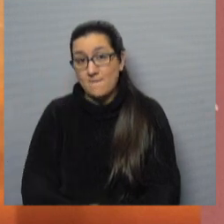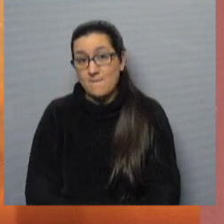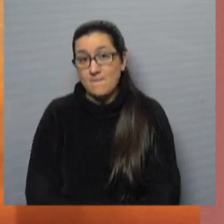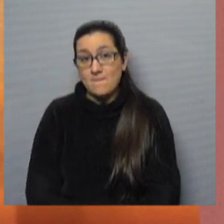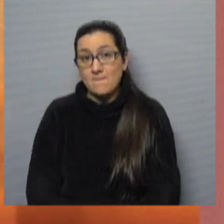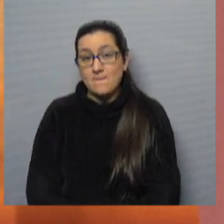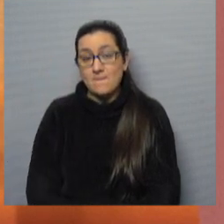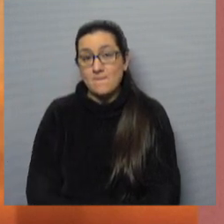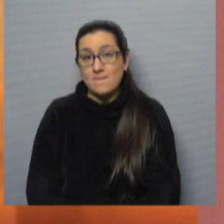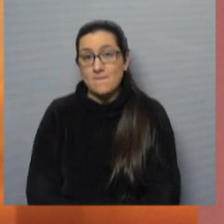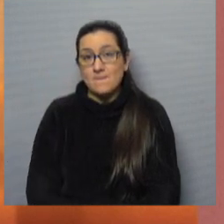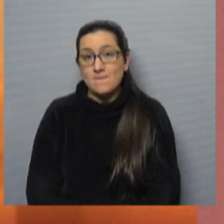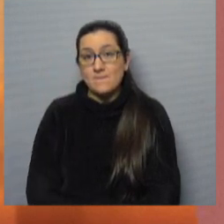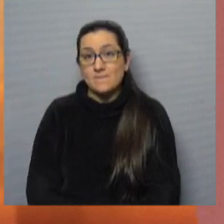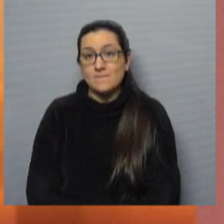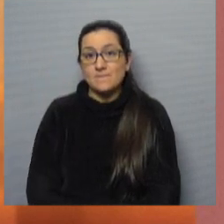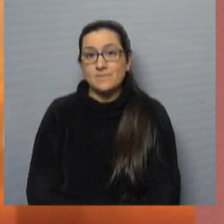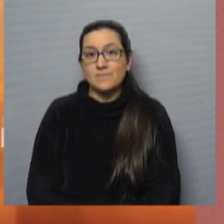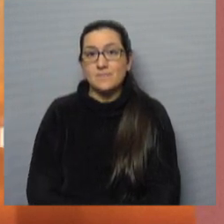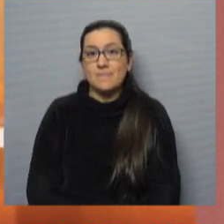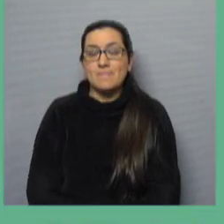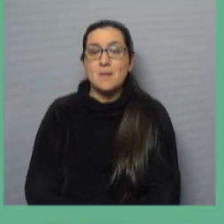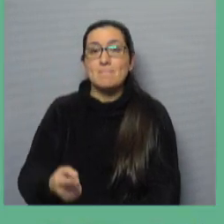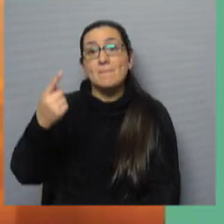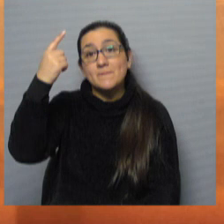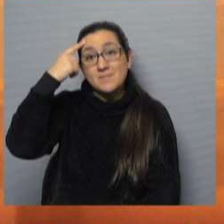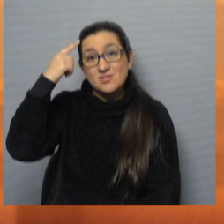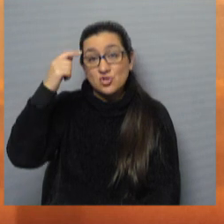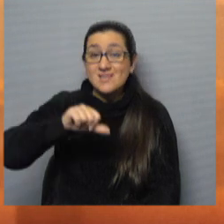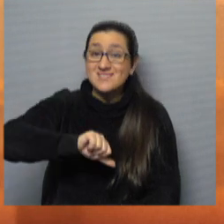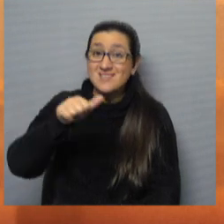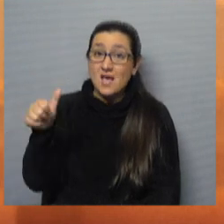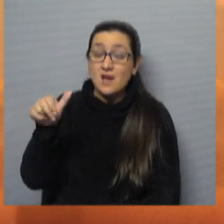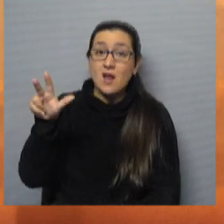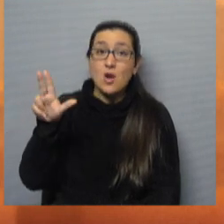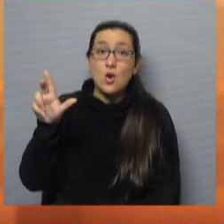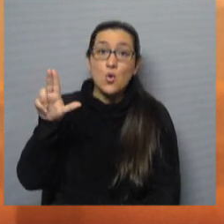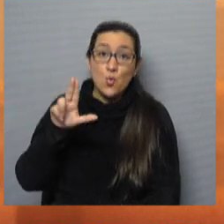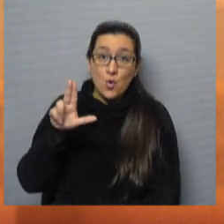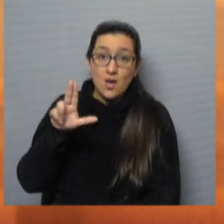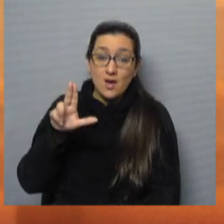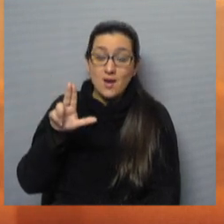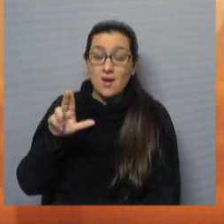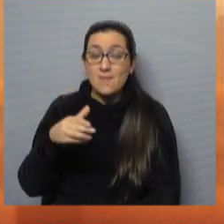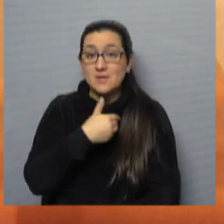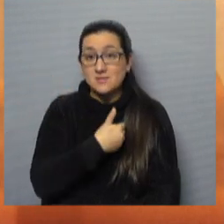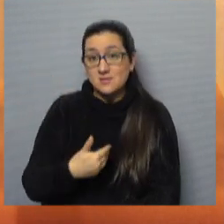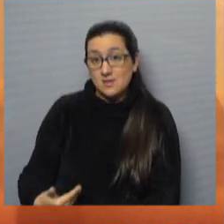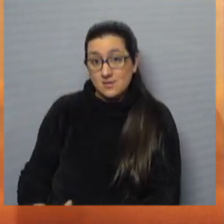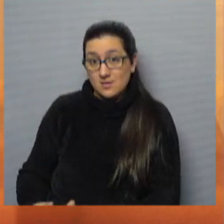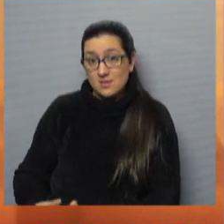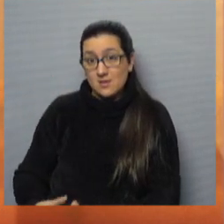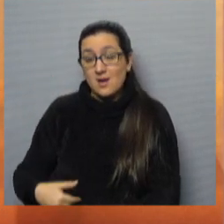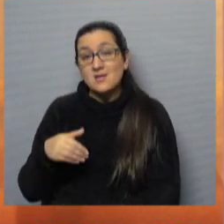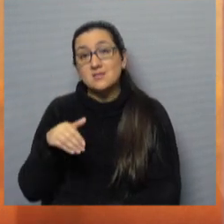de ganar Lula la presidencia en las próximas